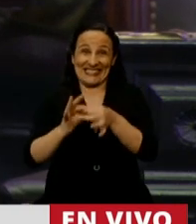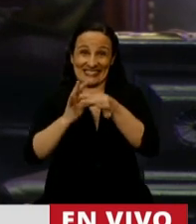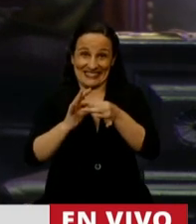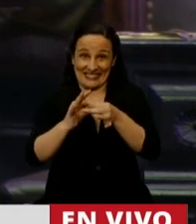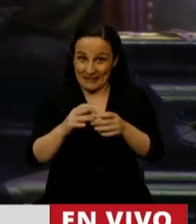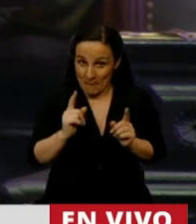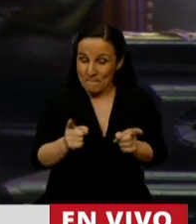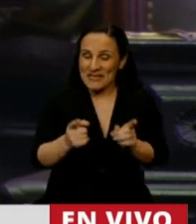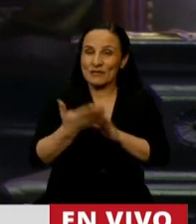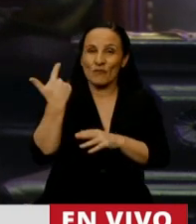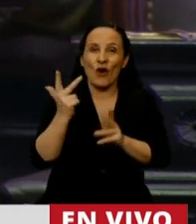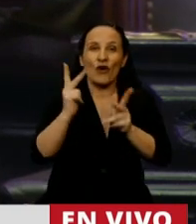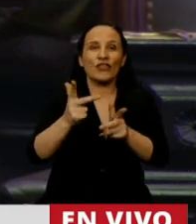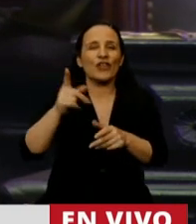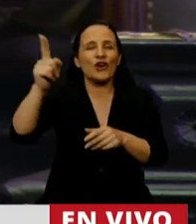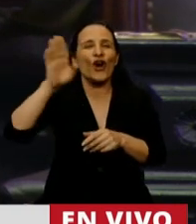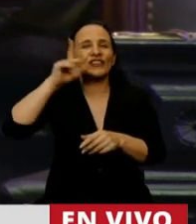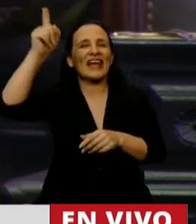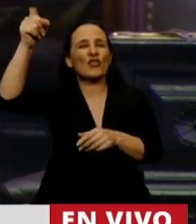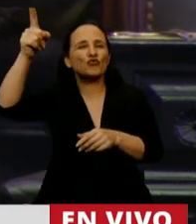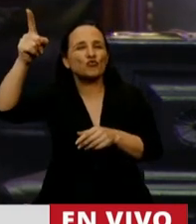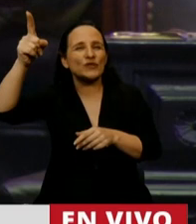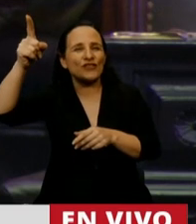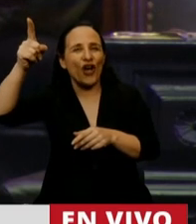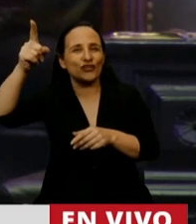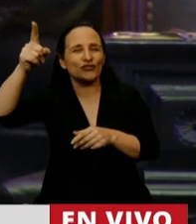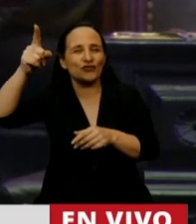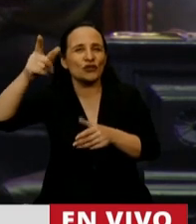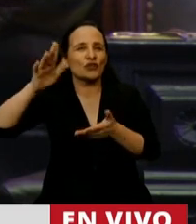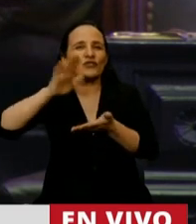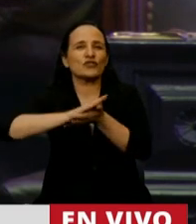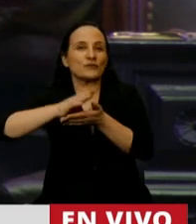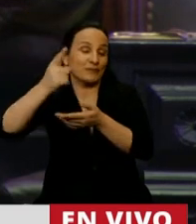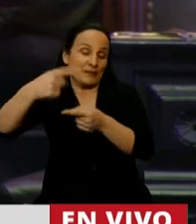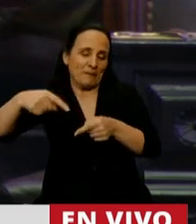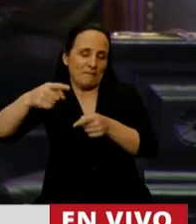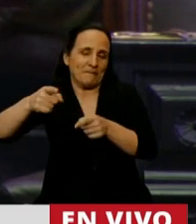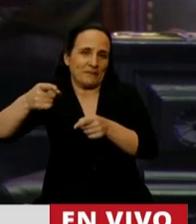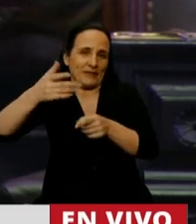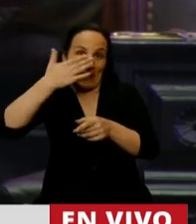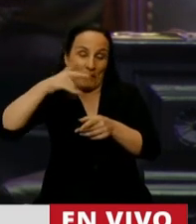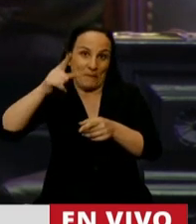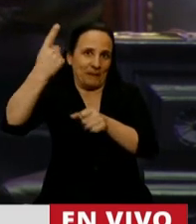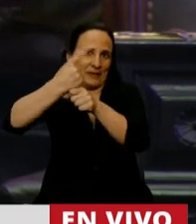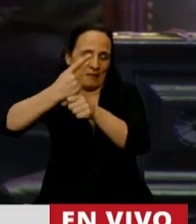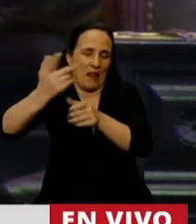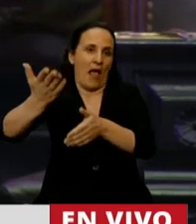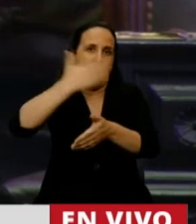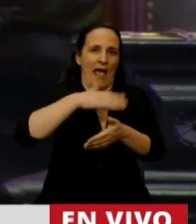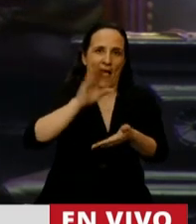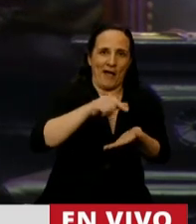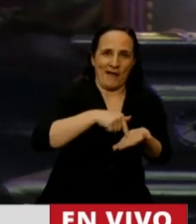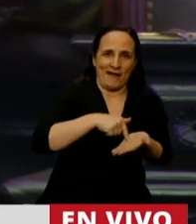como dijo la Corte de Estados Unidos interpretando lo que es el antecedente de nuestro Estado, de nuestro sistema federal.